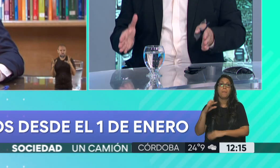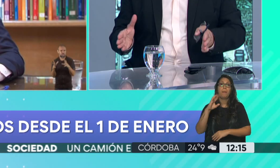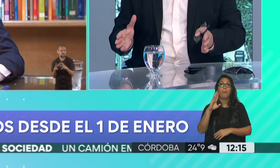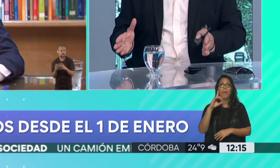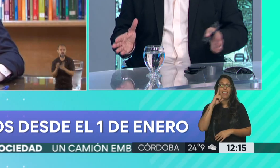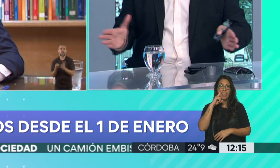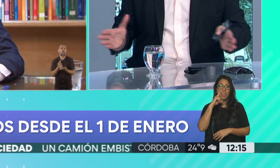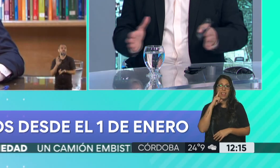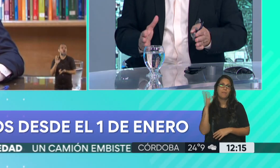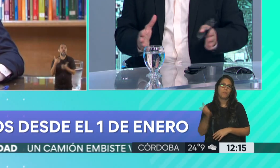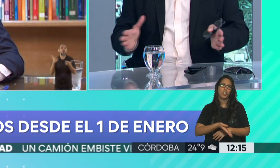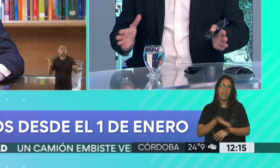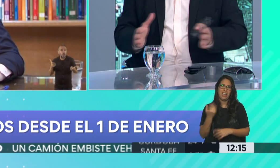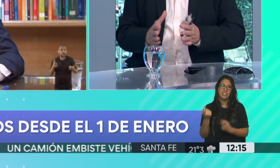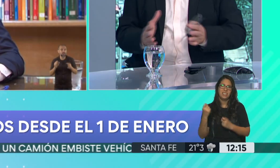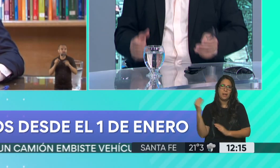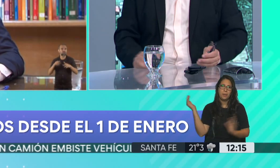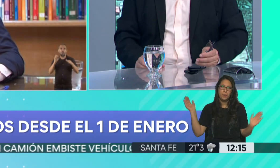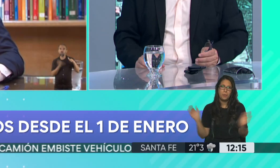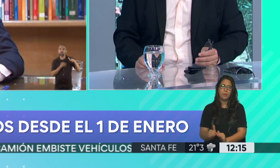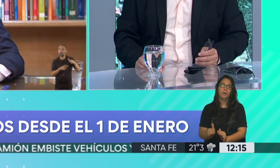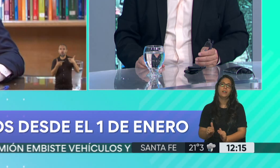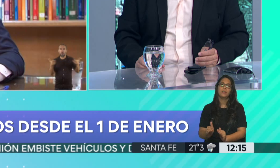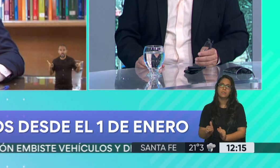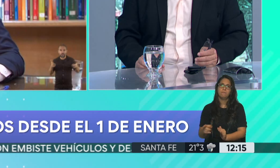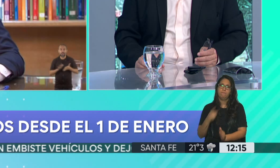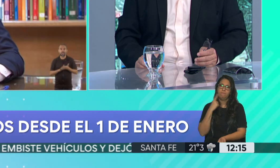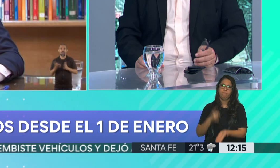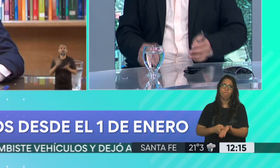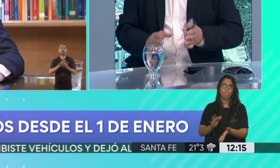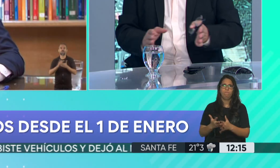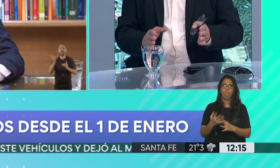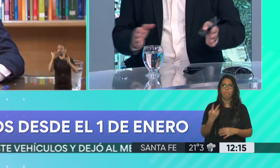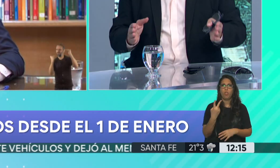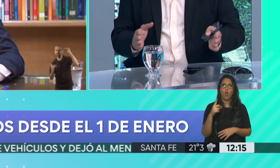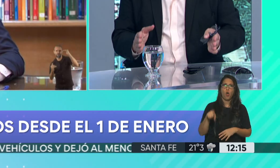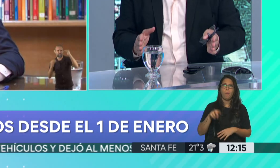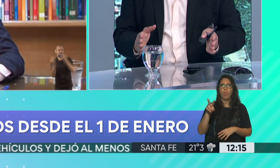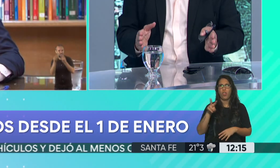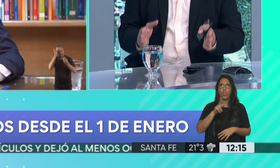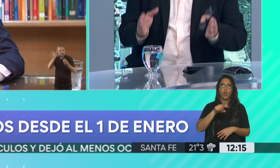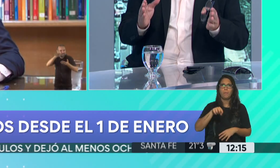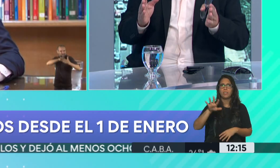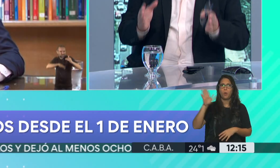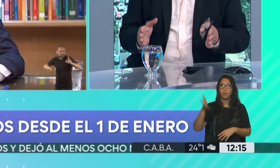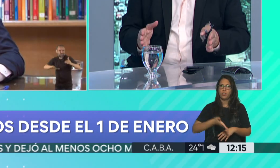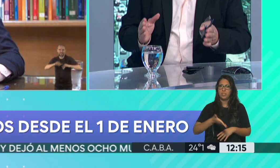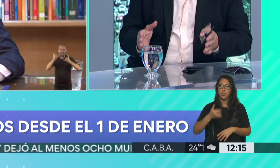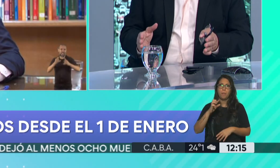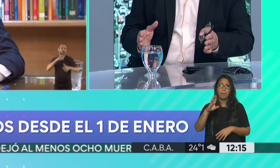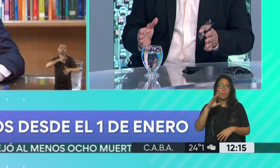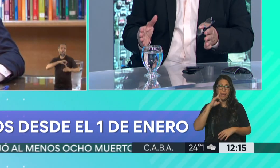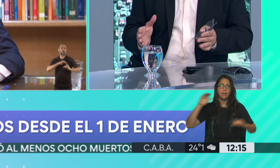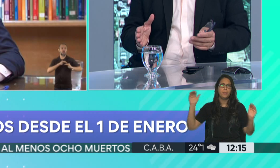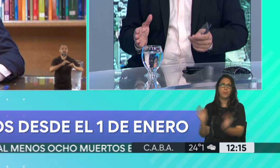bajara el gasto, en estas medidas se están reduciendo, yo te diría la mitad, entre 2,2 y 2,5 puntos se estarían